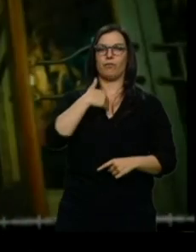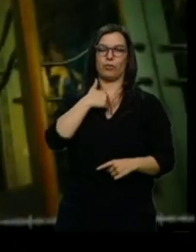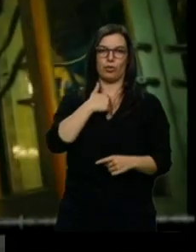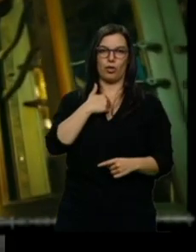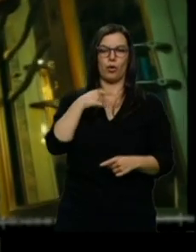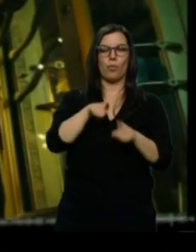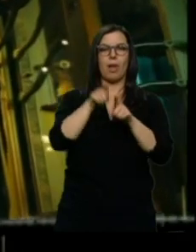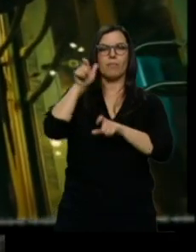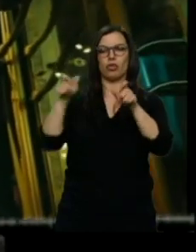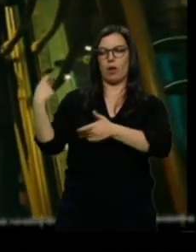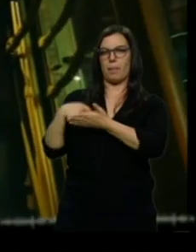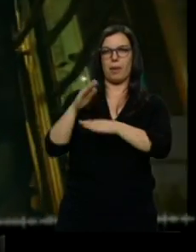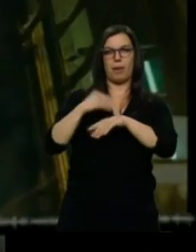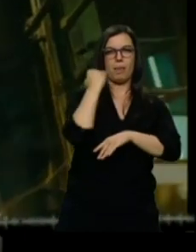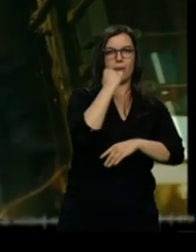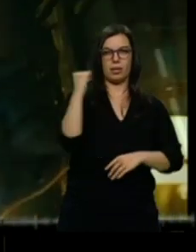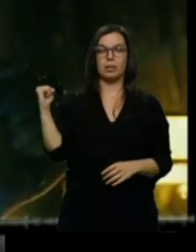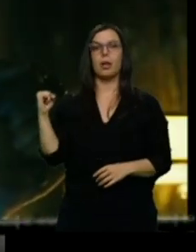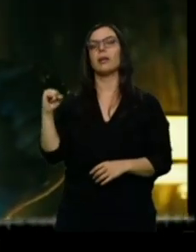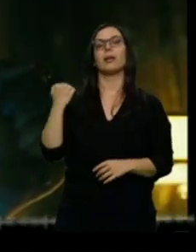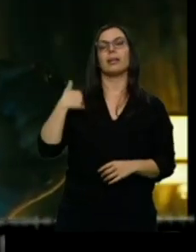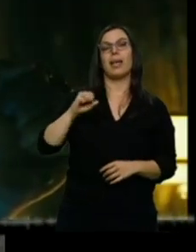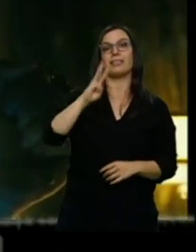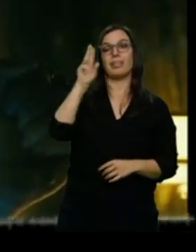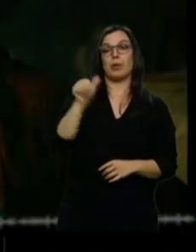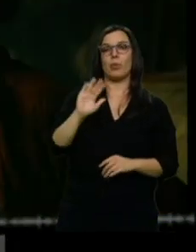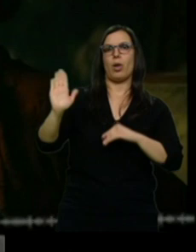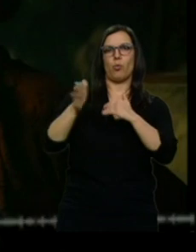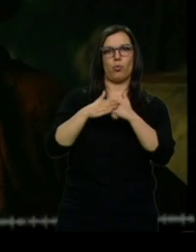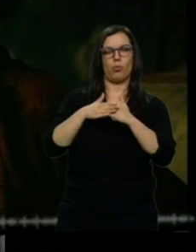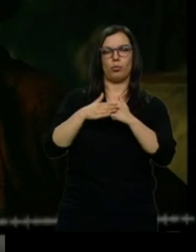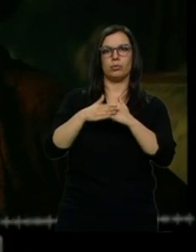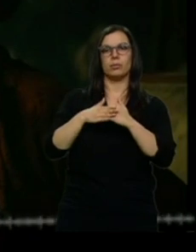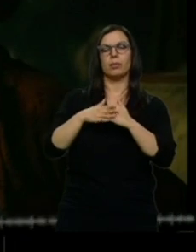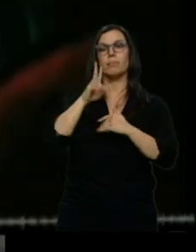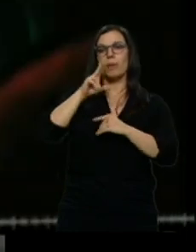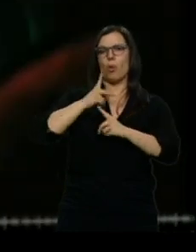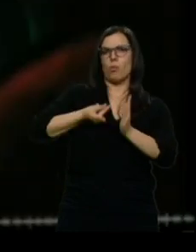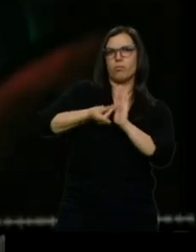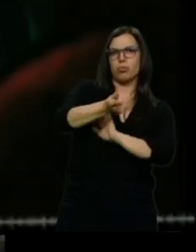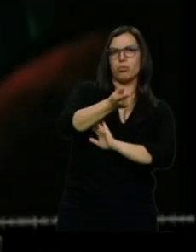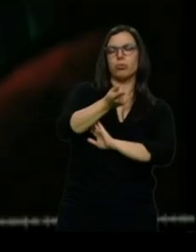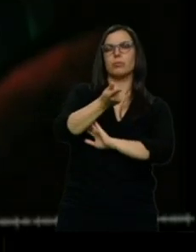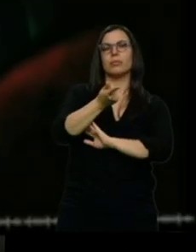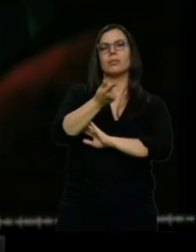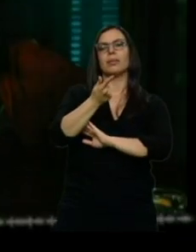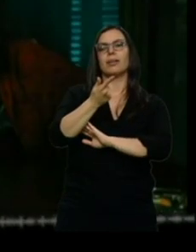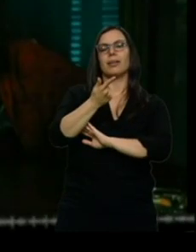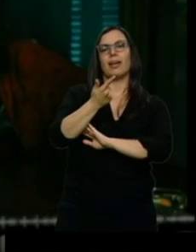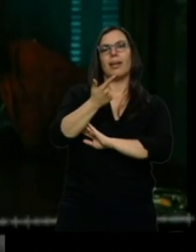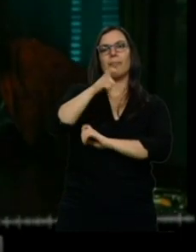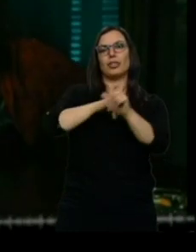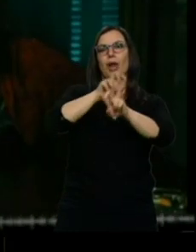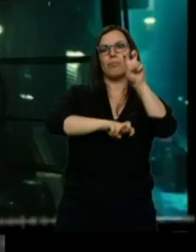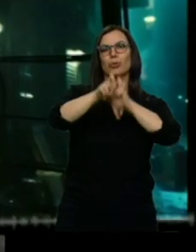En el cierre de la trilogía lo encontramos en plena huida y con una recompensa de 14 millones de dólares por su cabeza. Un salvoconducto.